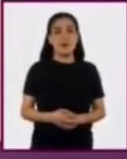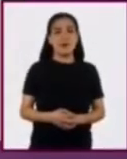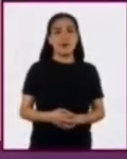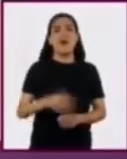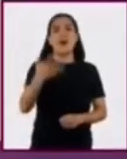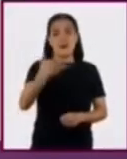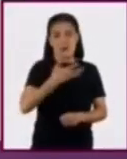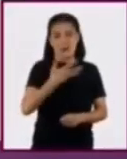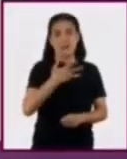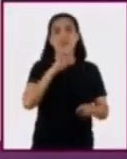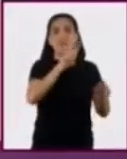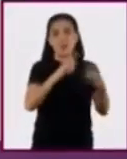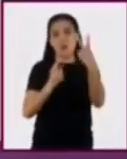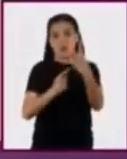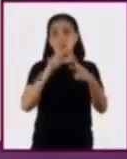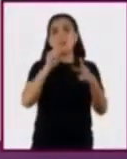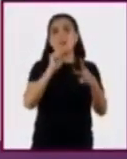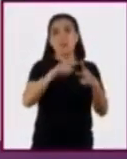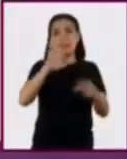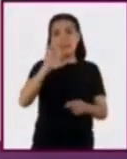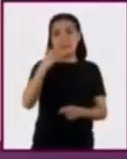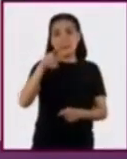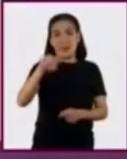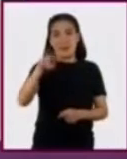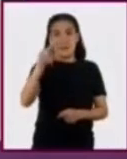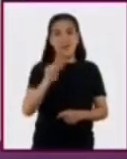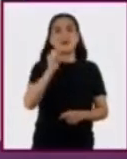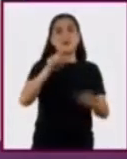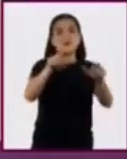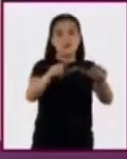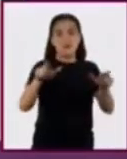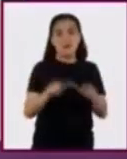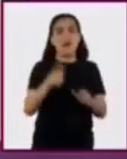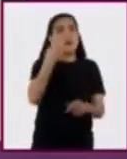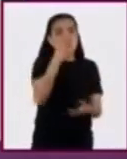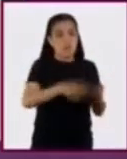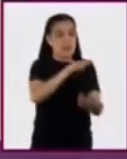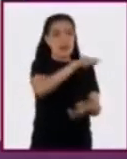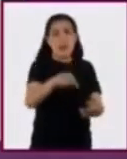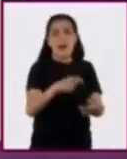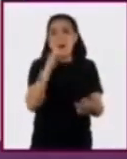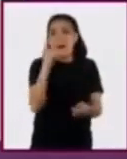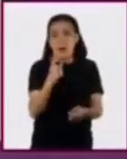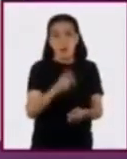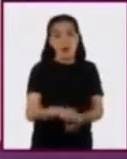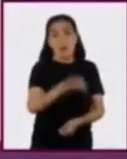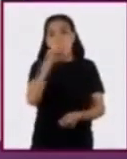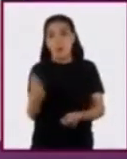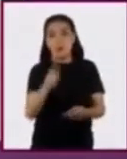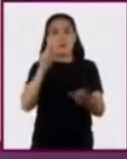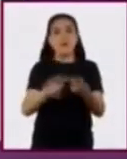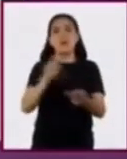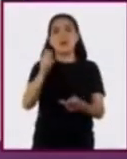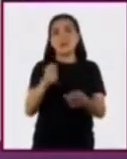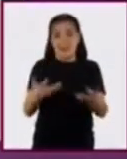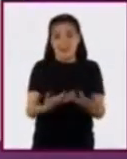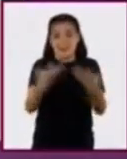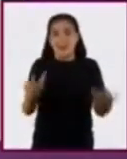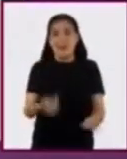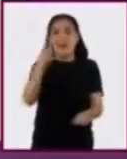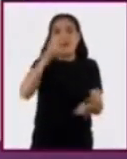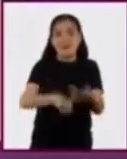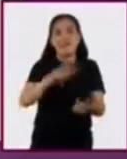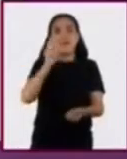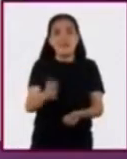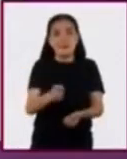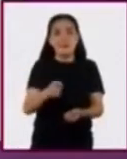Existen dos tipos de chinampas, la chinampa de laguna que se construye sobre el agua y la chinampa de tierra adentro, que